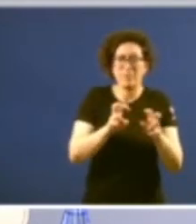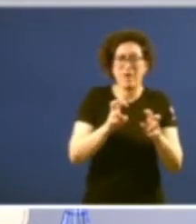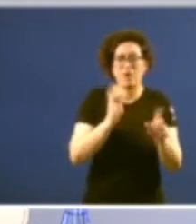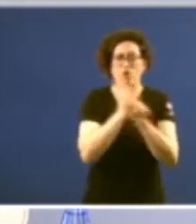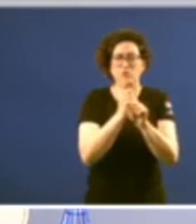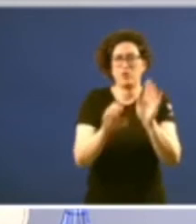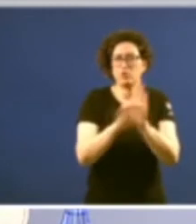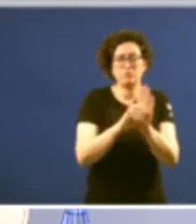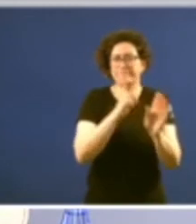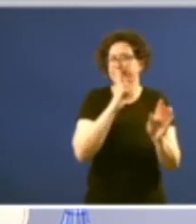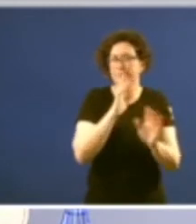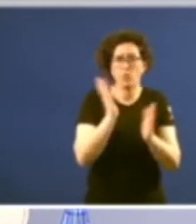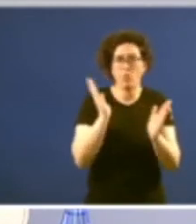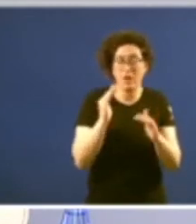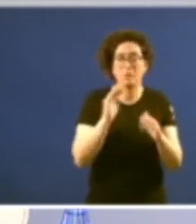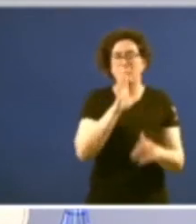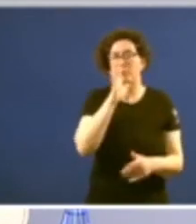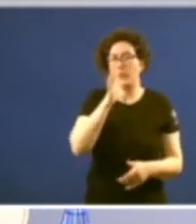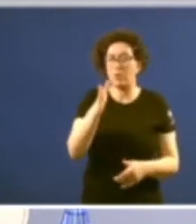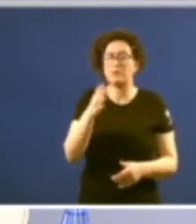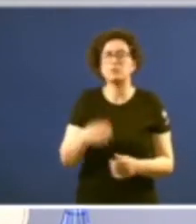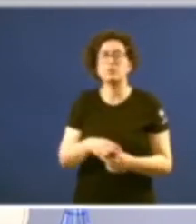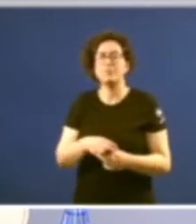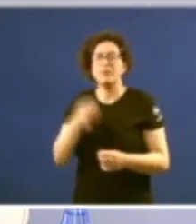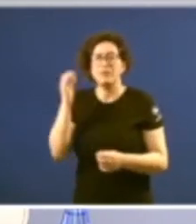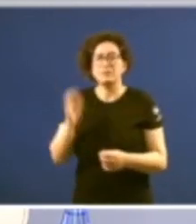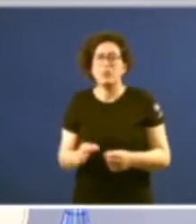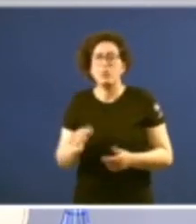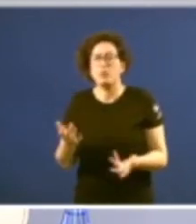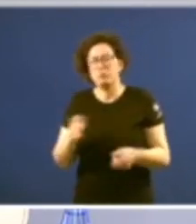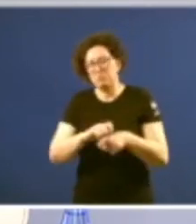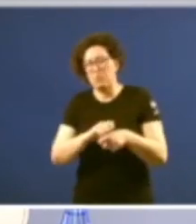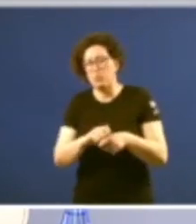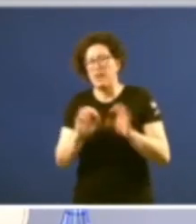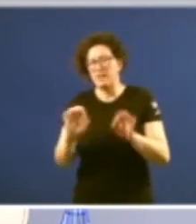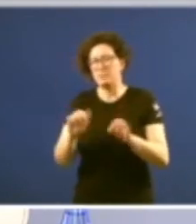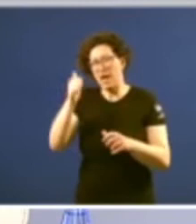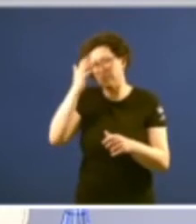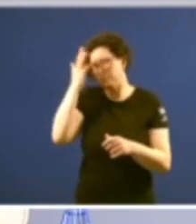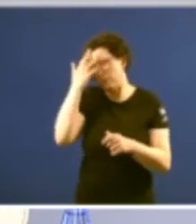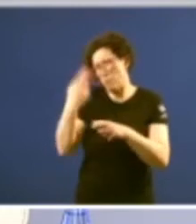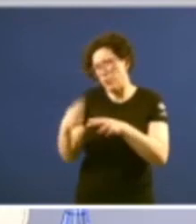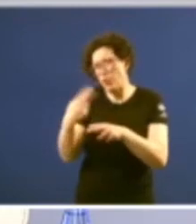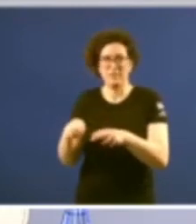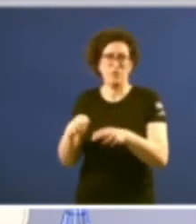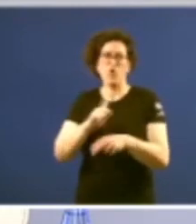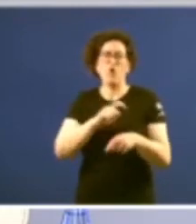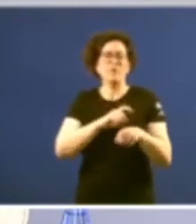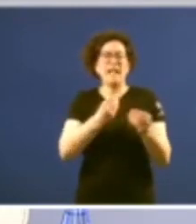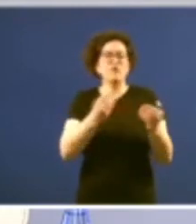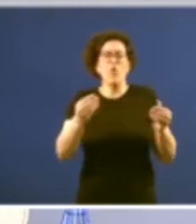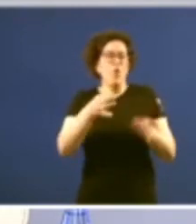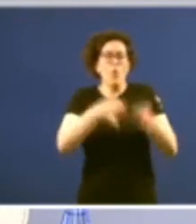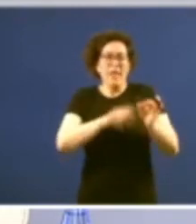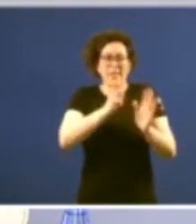Constitución Por iso seguramente foron razóns de tipo exclusivamente político e non de naturaleza xurídico